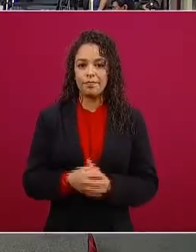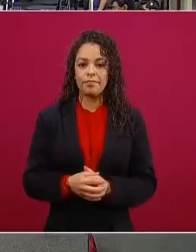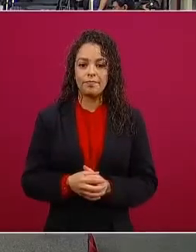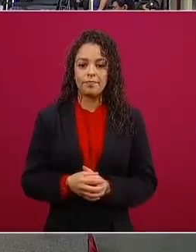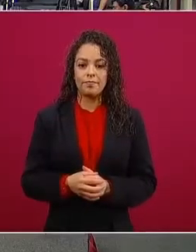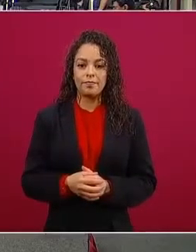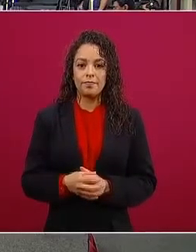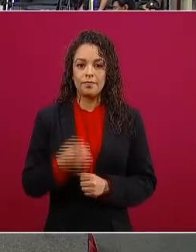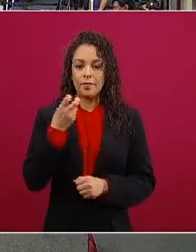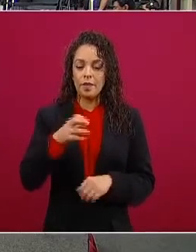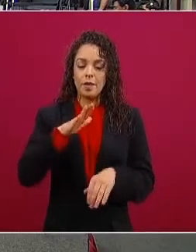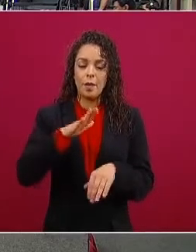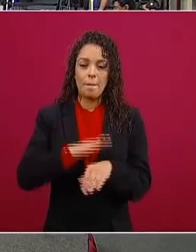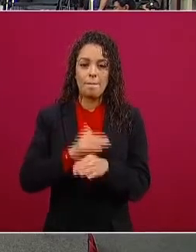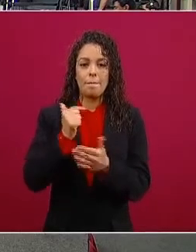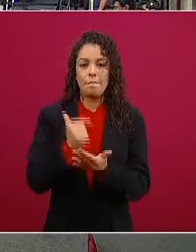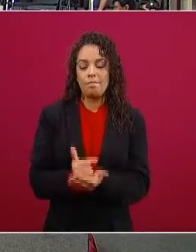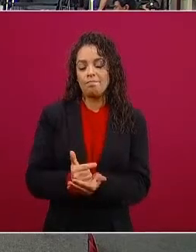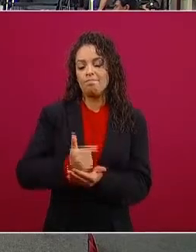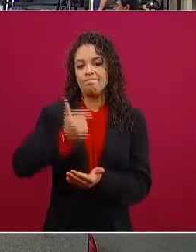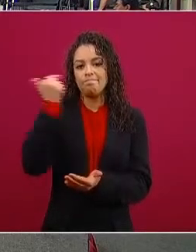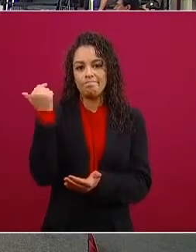se agravó la situación